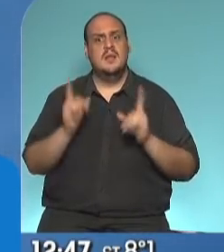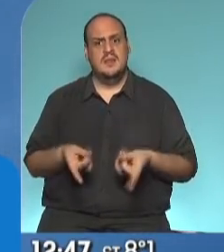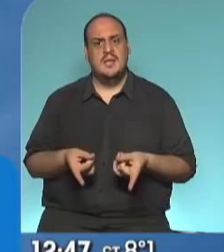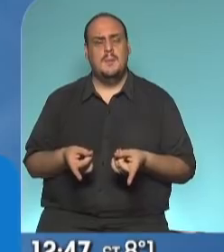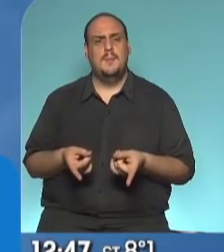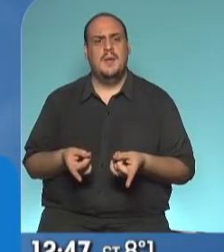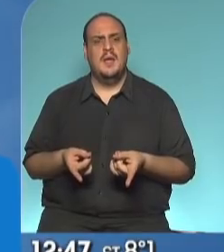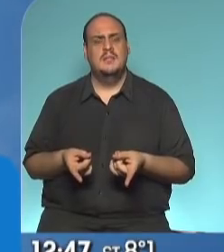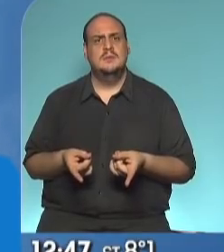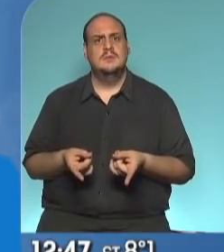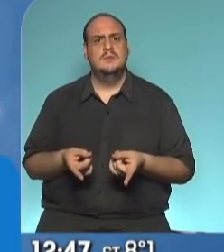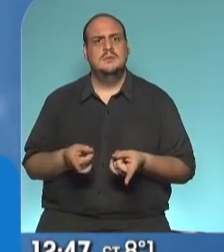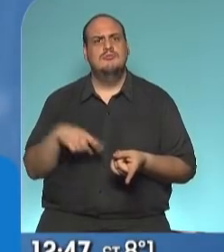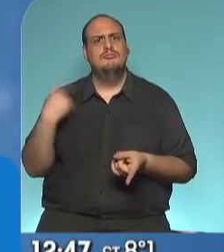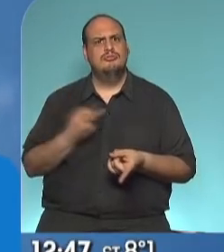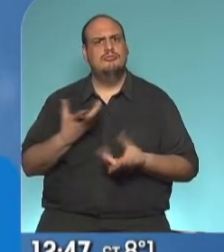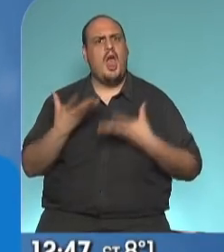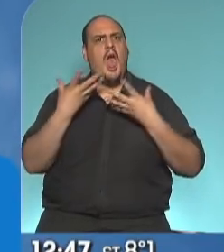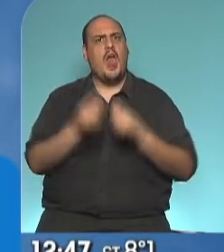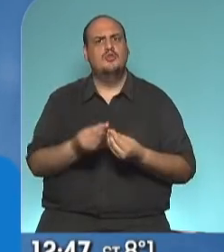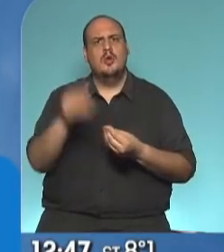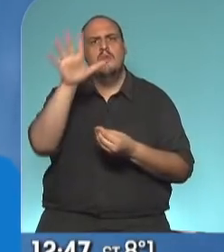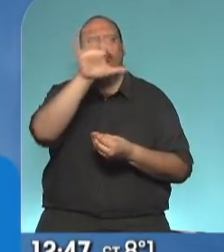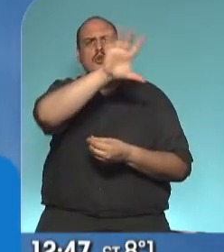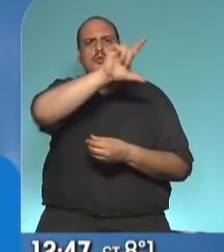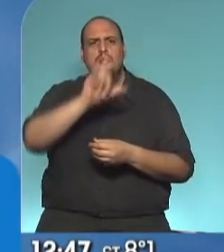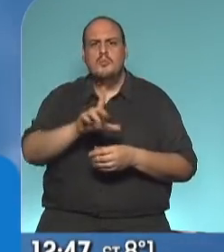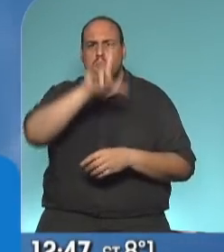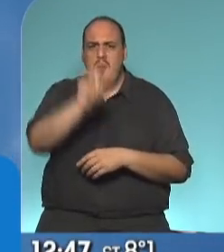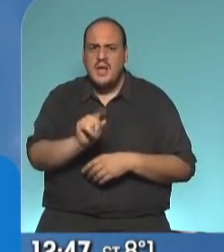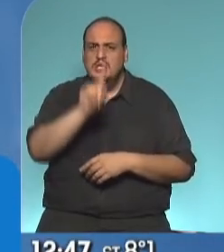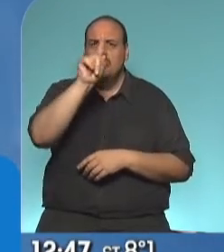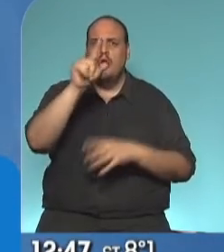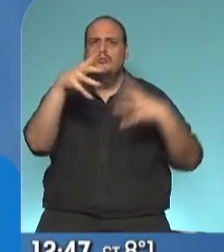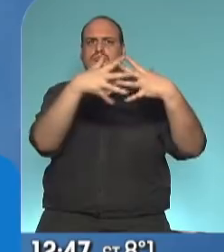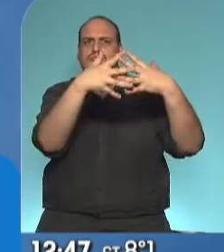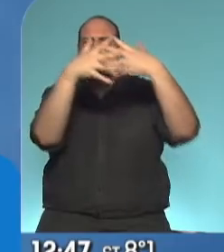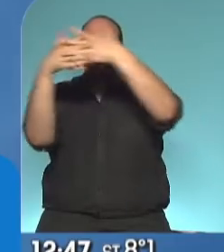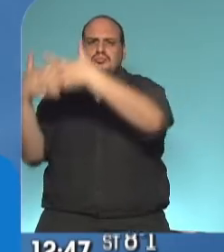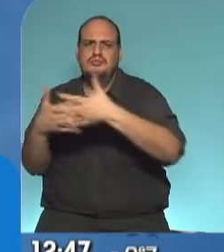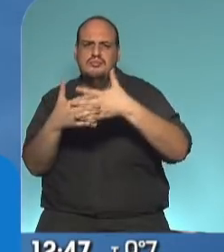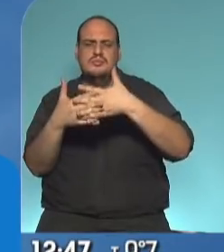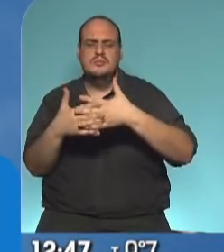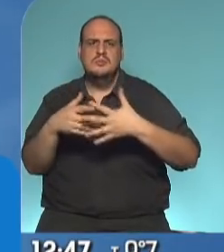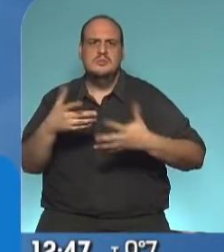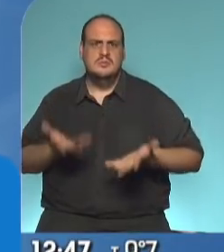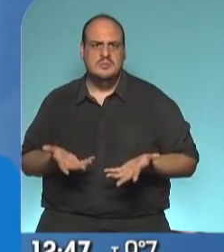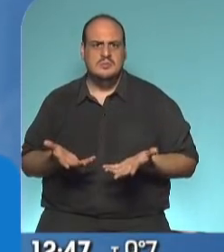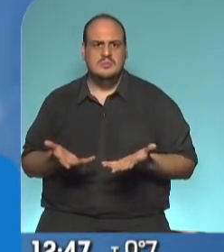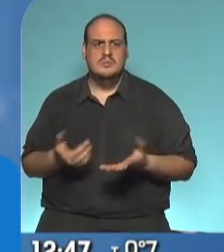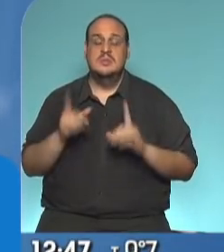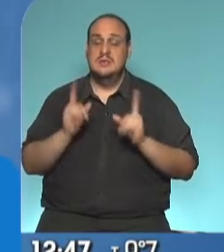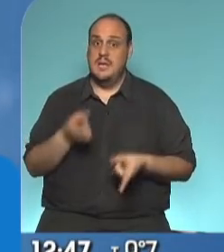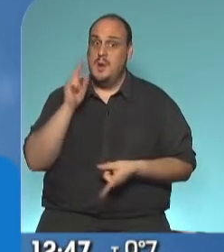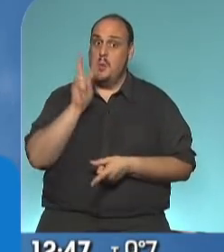estamos ayudando a integrar ese norte tan querido de Misiones. Pero también